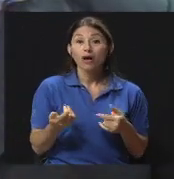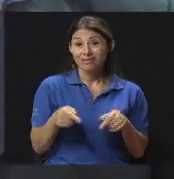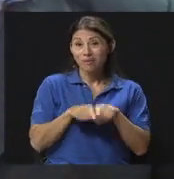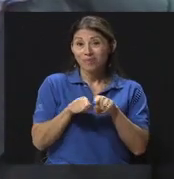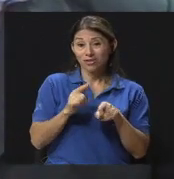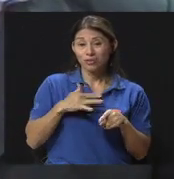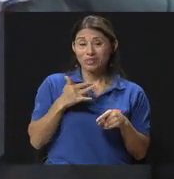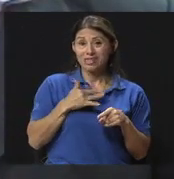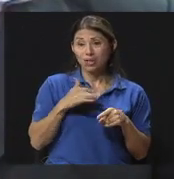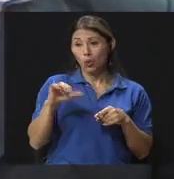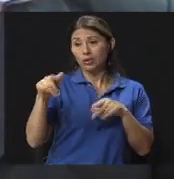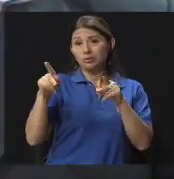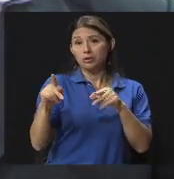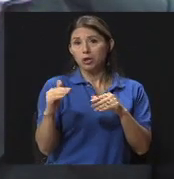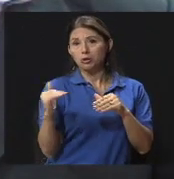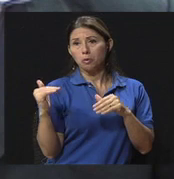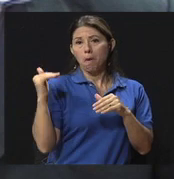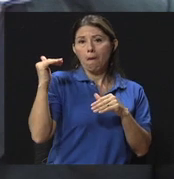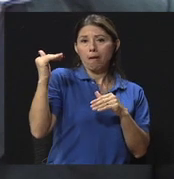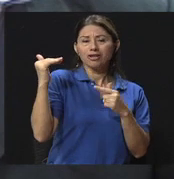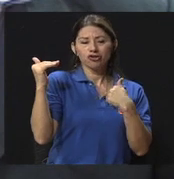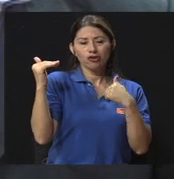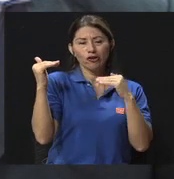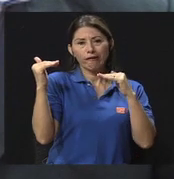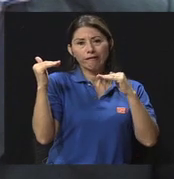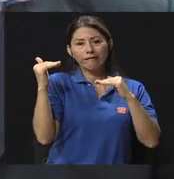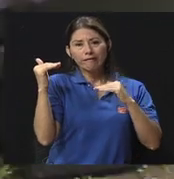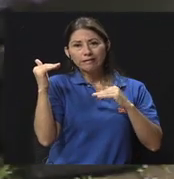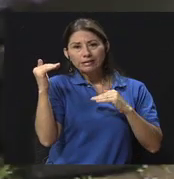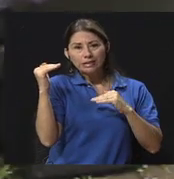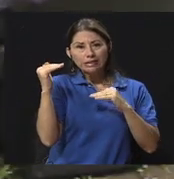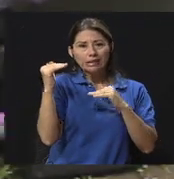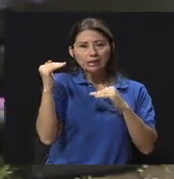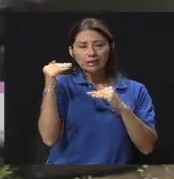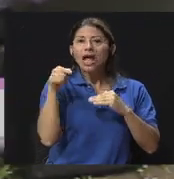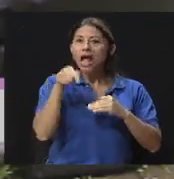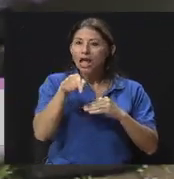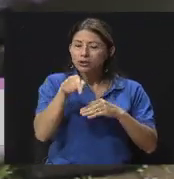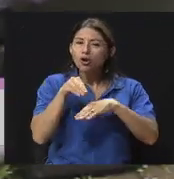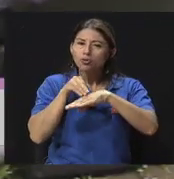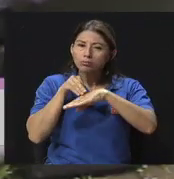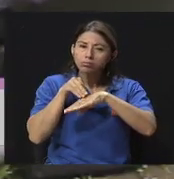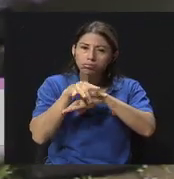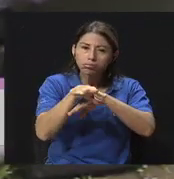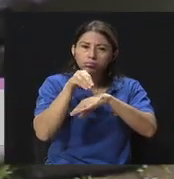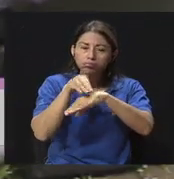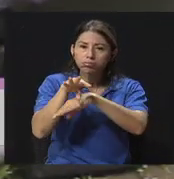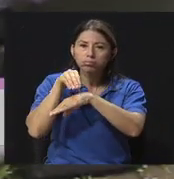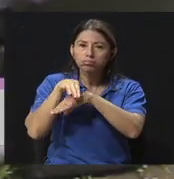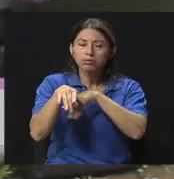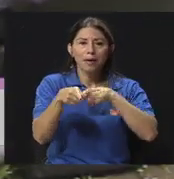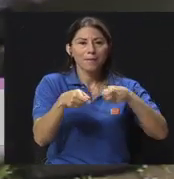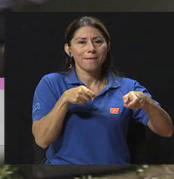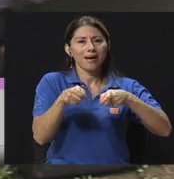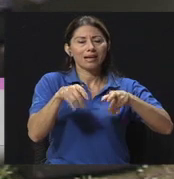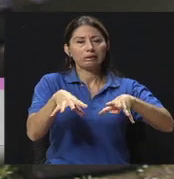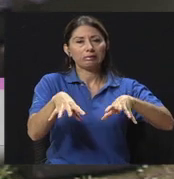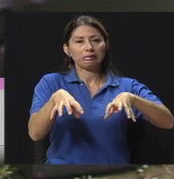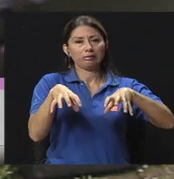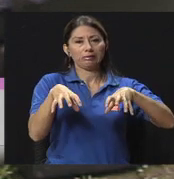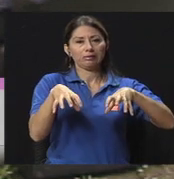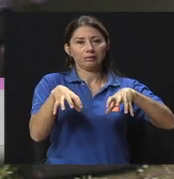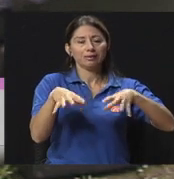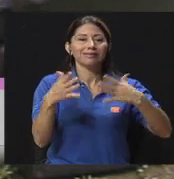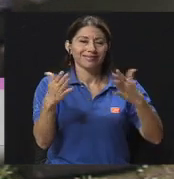en algunas oportunidades, y lógicamente eso incide muy claramente en los manejos de estrés, ¿verdad? Que todos